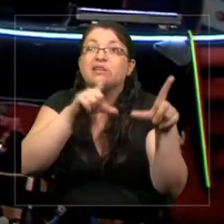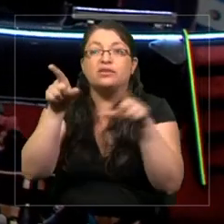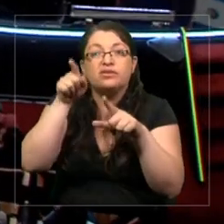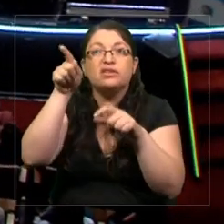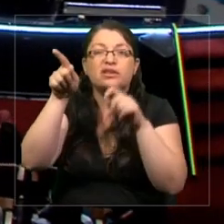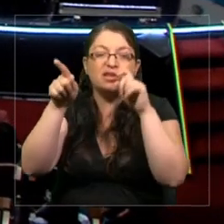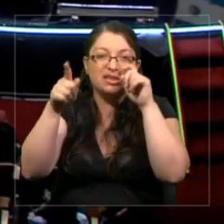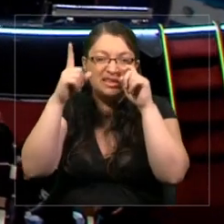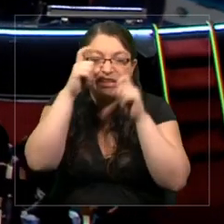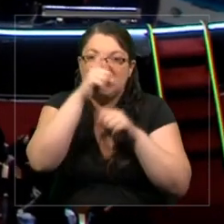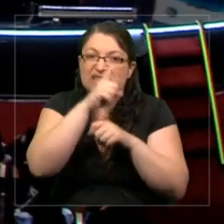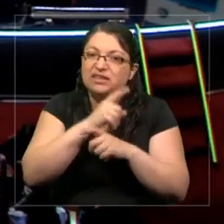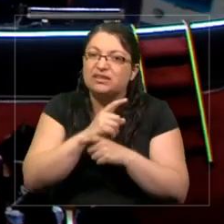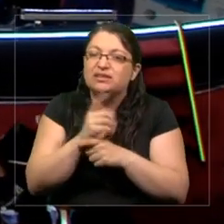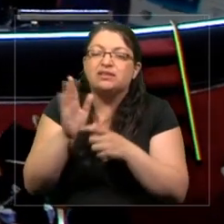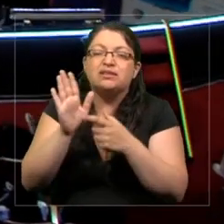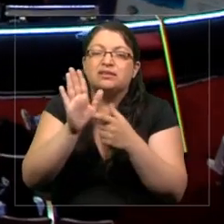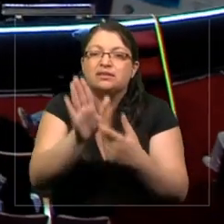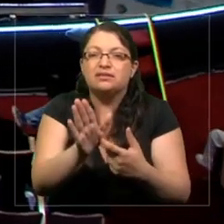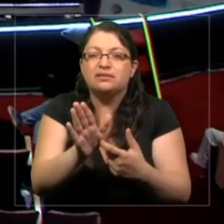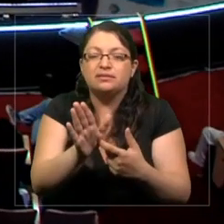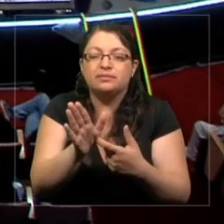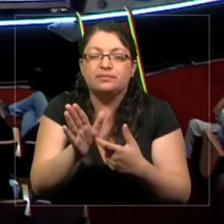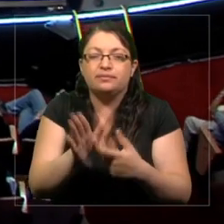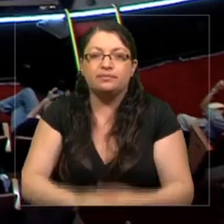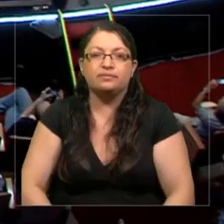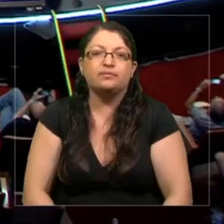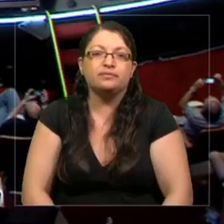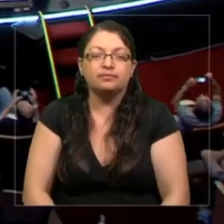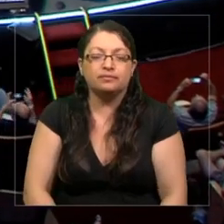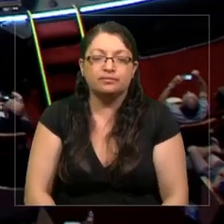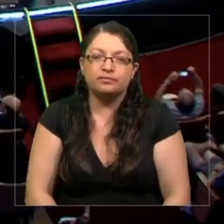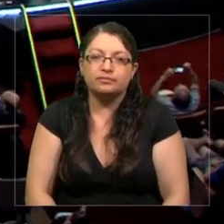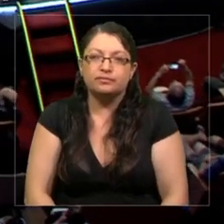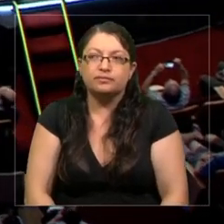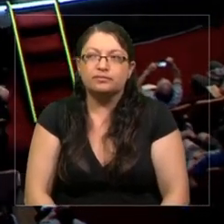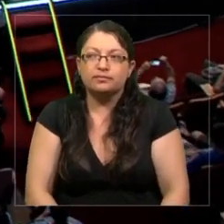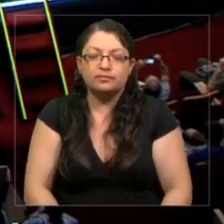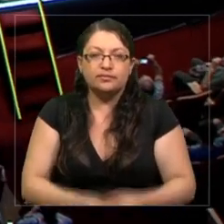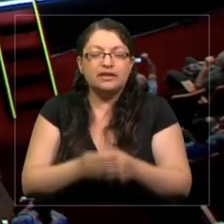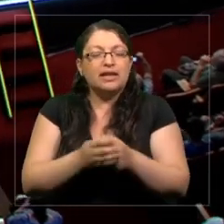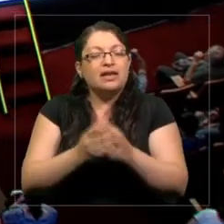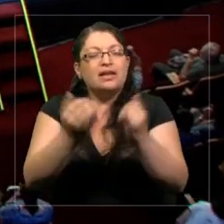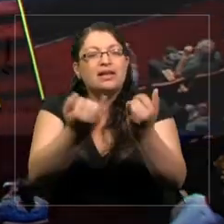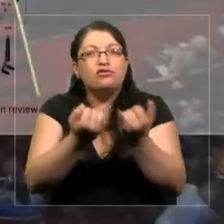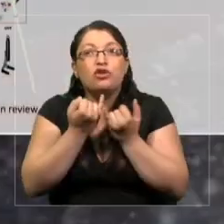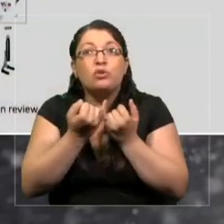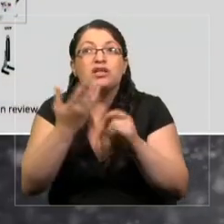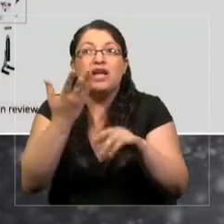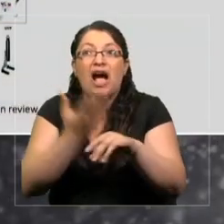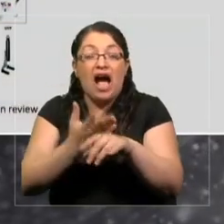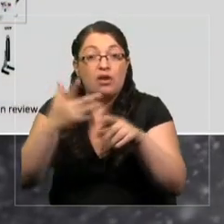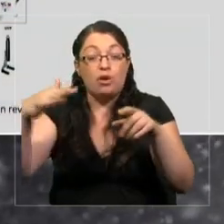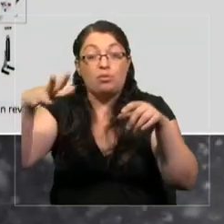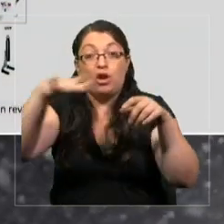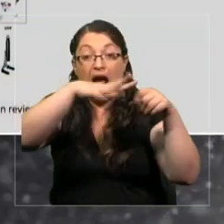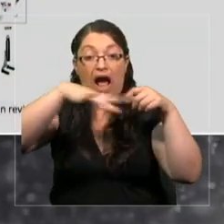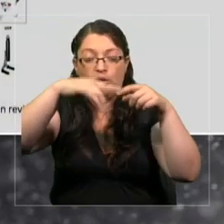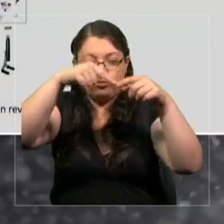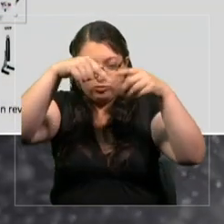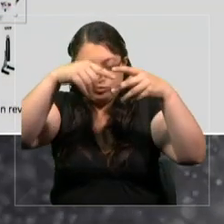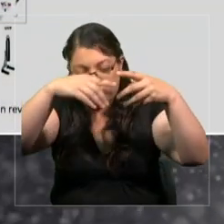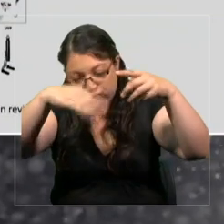que nos muestra el tipo de información. Tenemos las tres profundidades del océano, estábamos